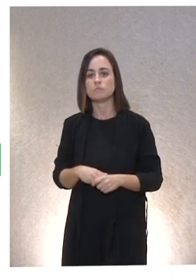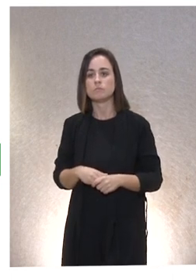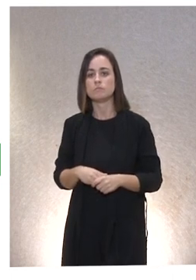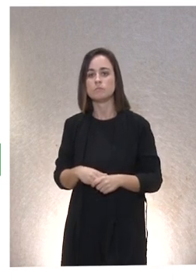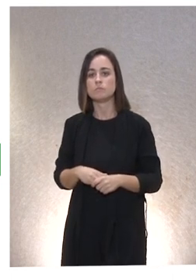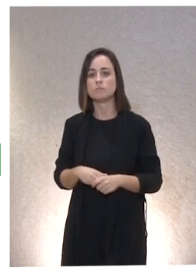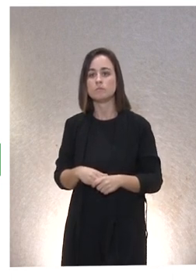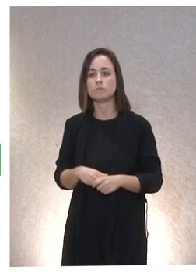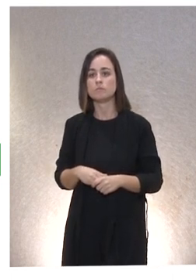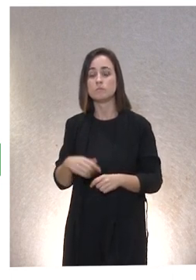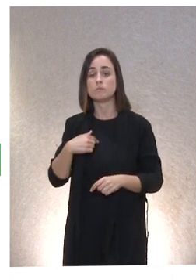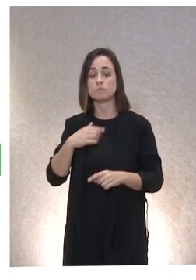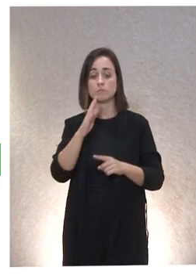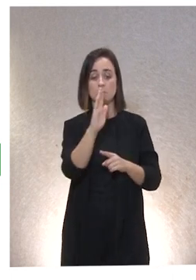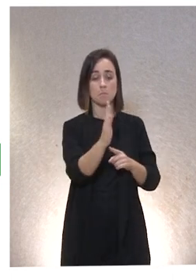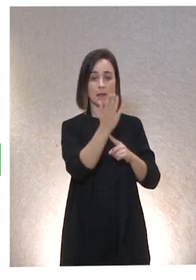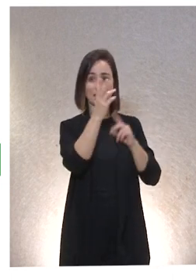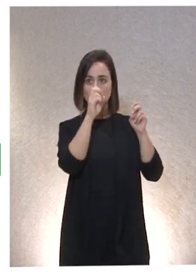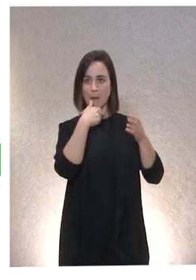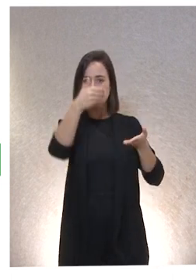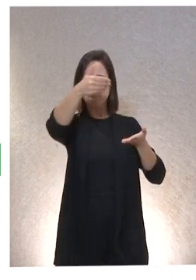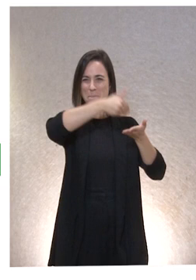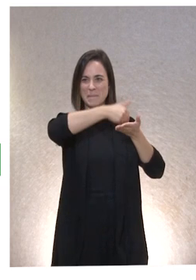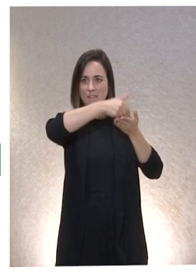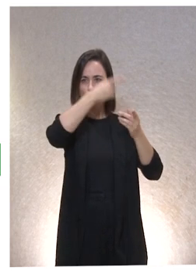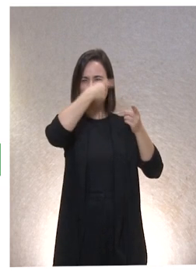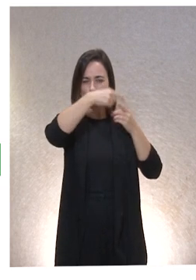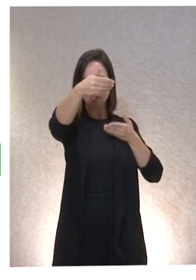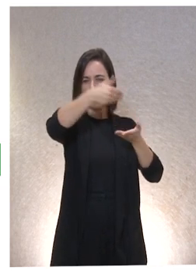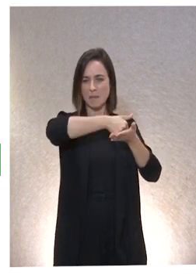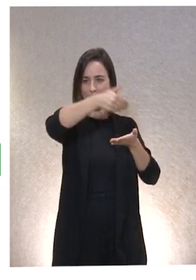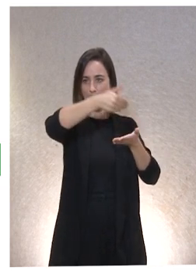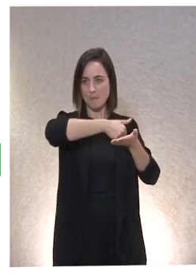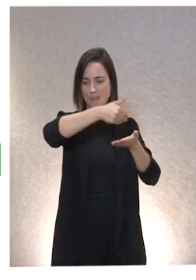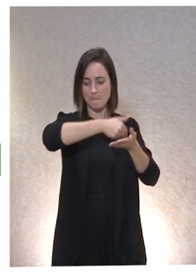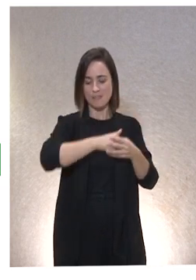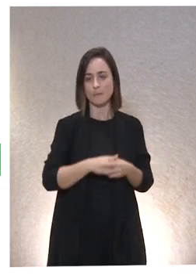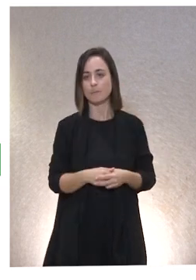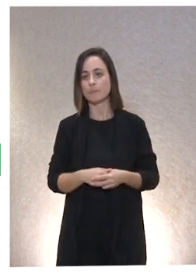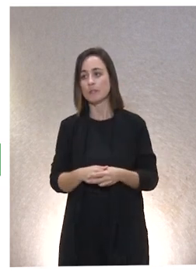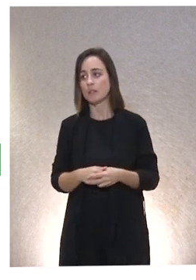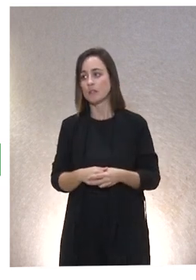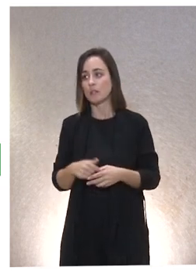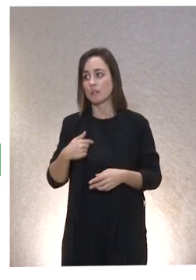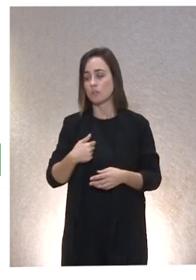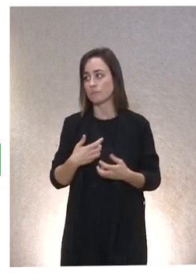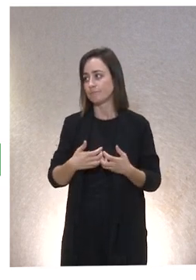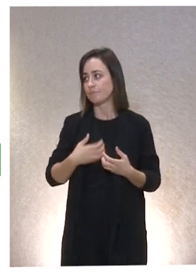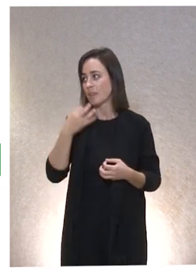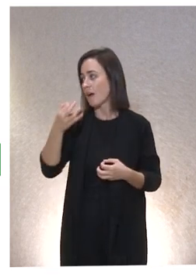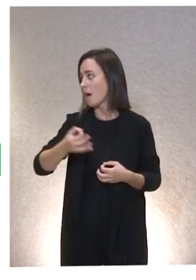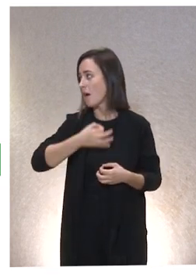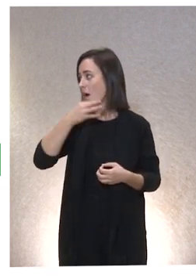cuando me pidieron el tema, no se quedaron cortos en pedirme cosas, y me dijeron, y yo estoy echando el hígado en responderlas,